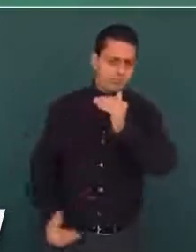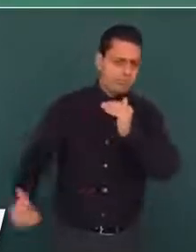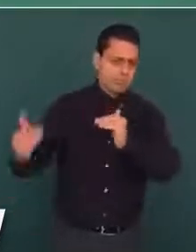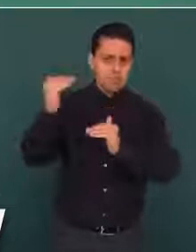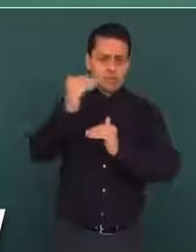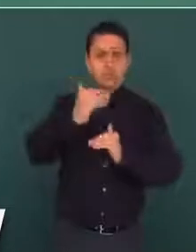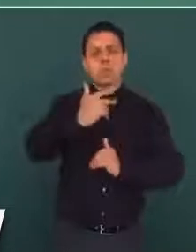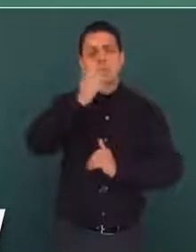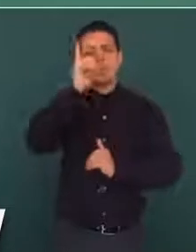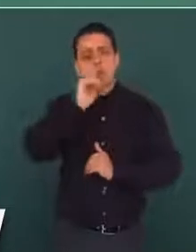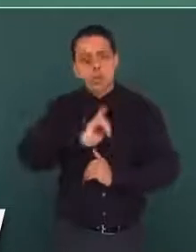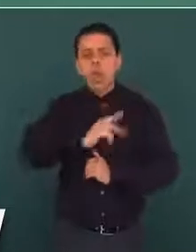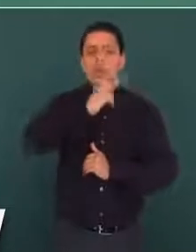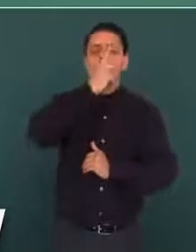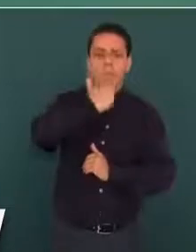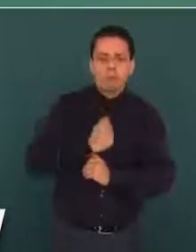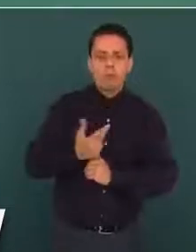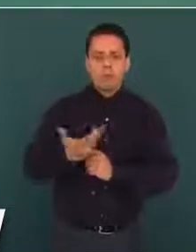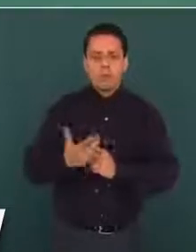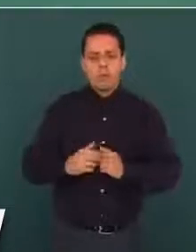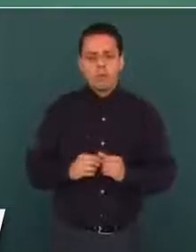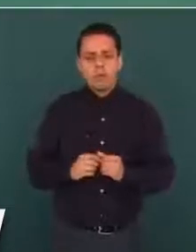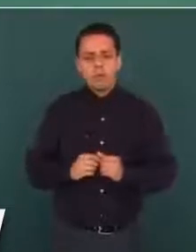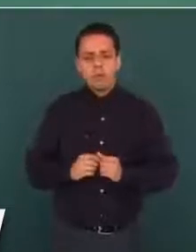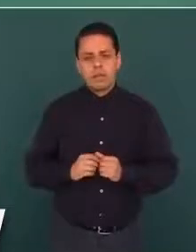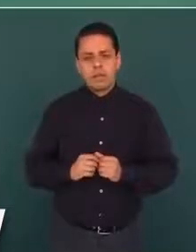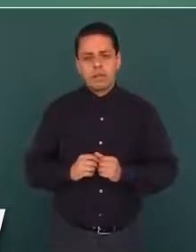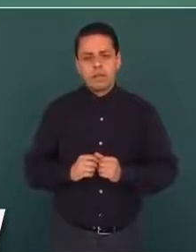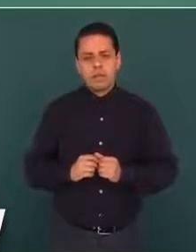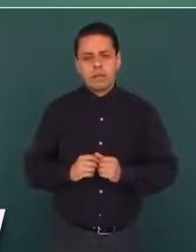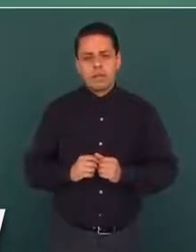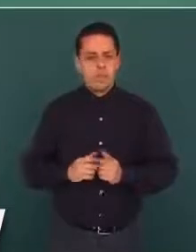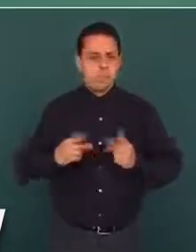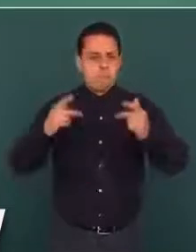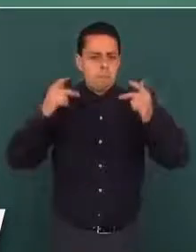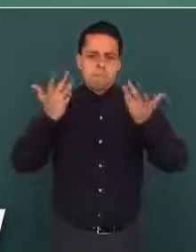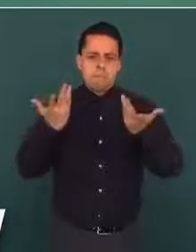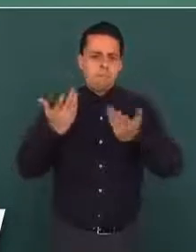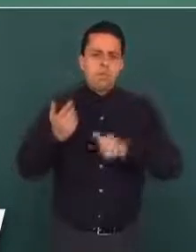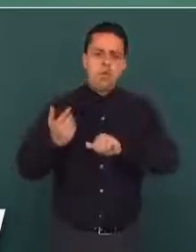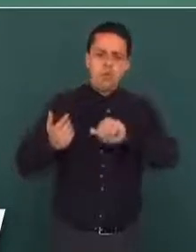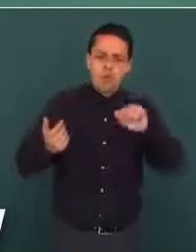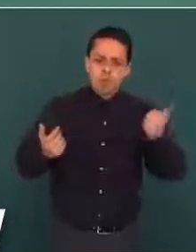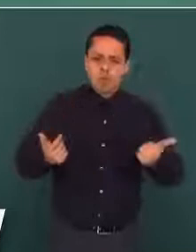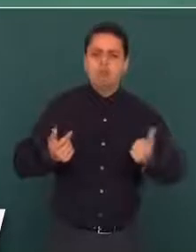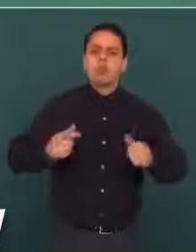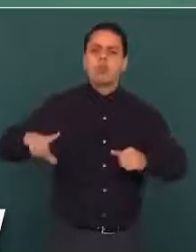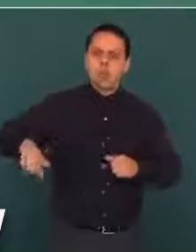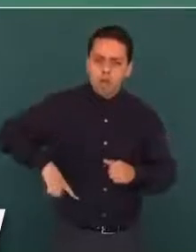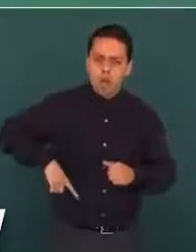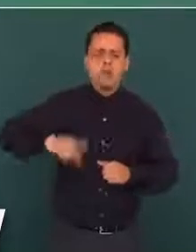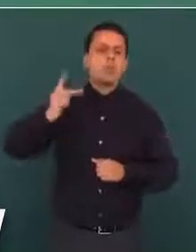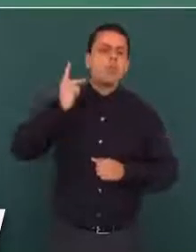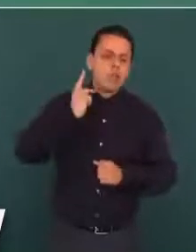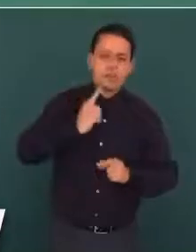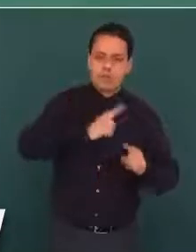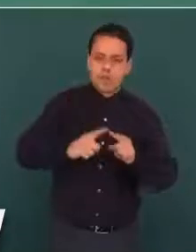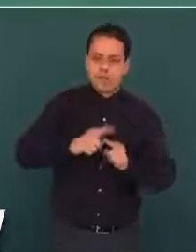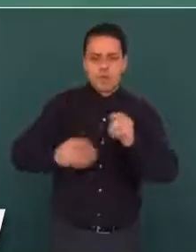mujeres, a los hombres, a los dirigentes sociales, políticos,